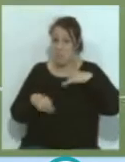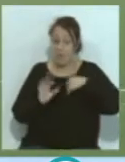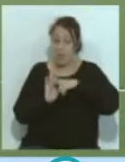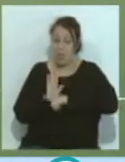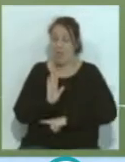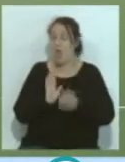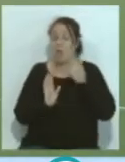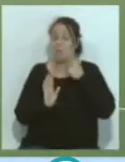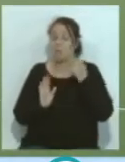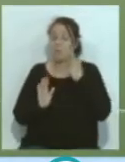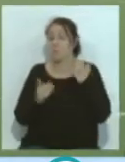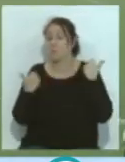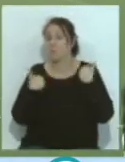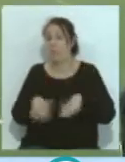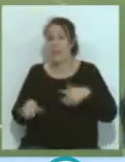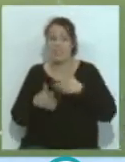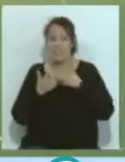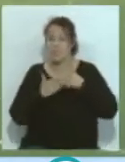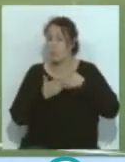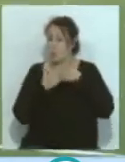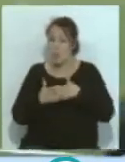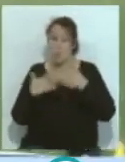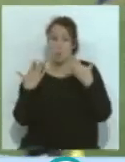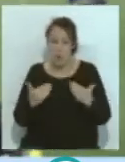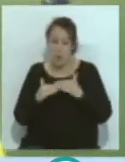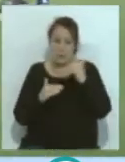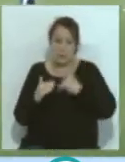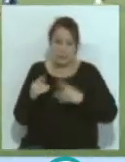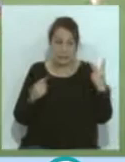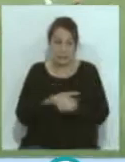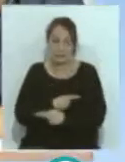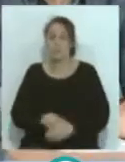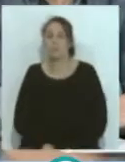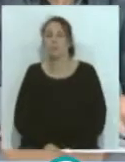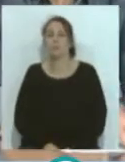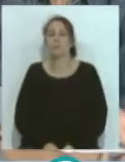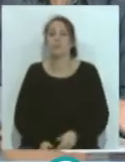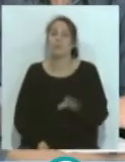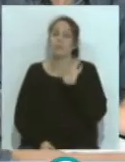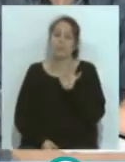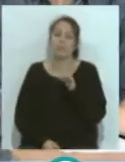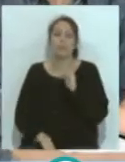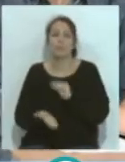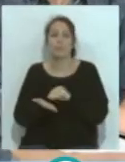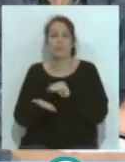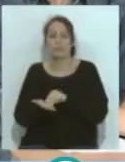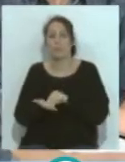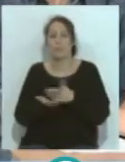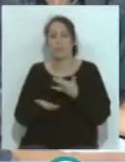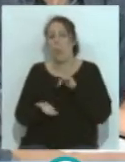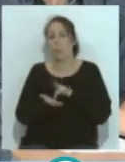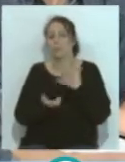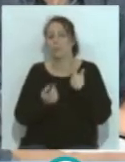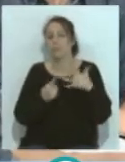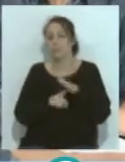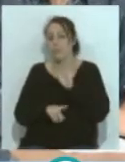tabla de seleccionaria y que saben que su lucha es eludir el descenso. Si bien es cierto que muchas veces cuando suceden